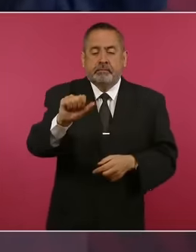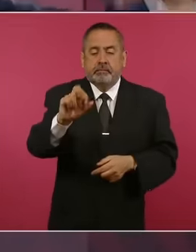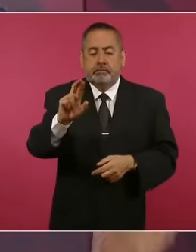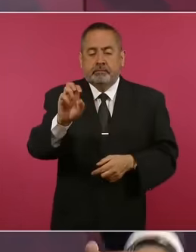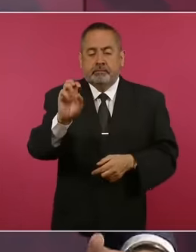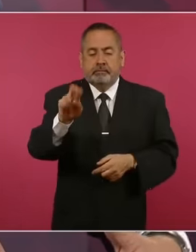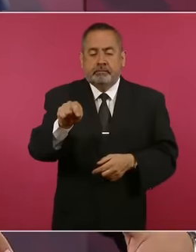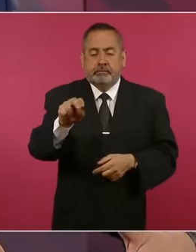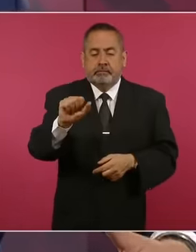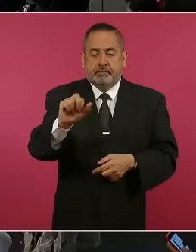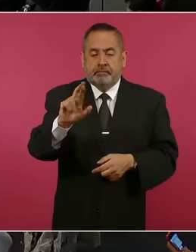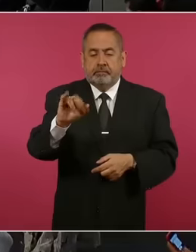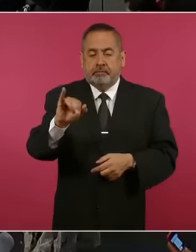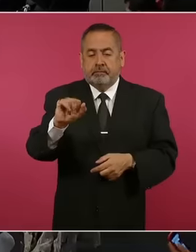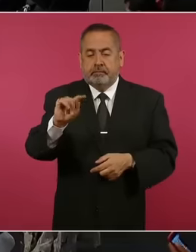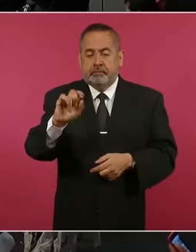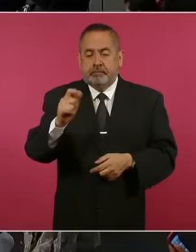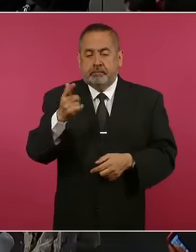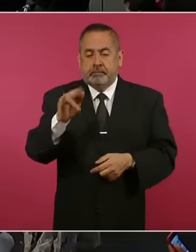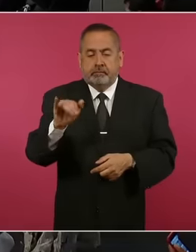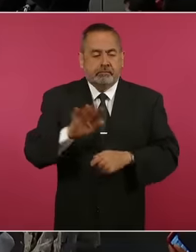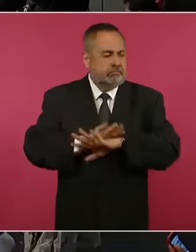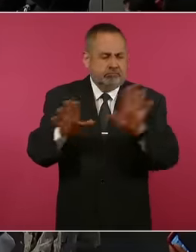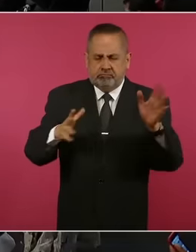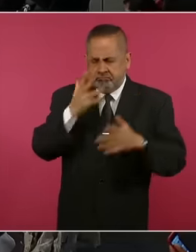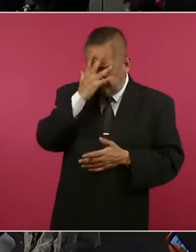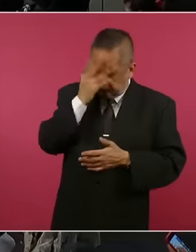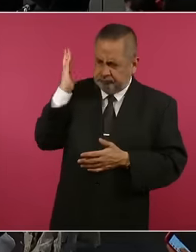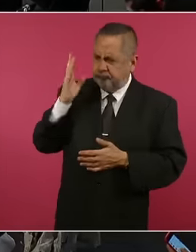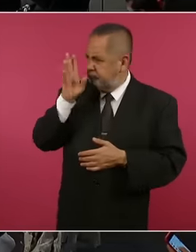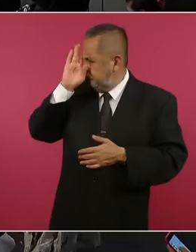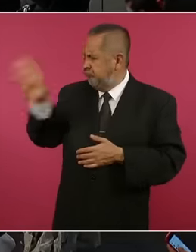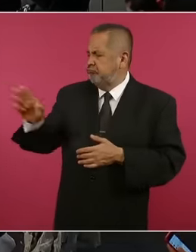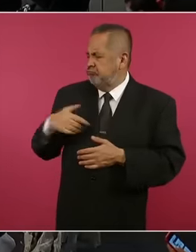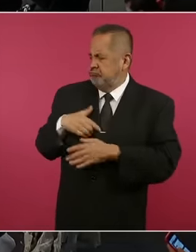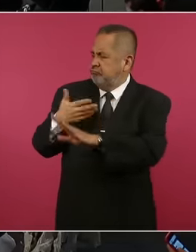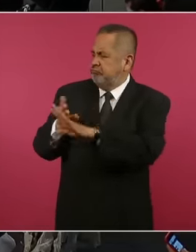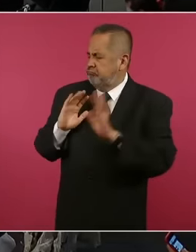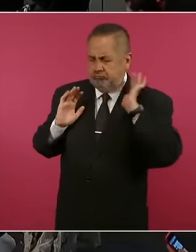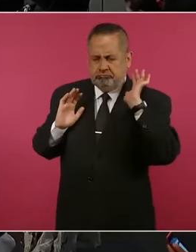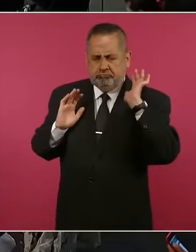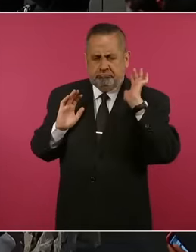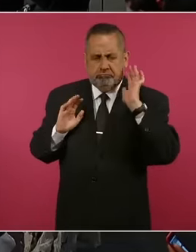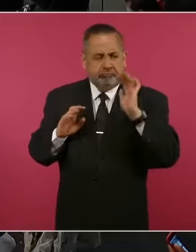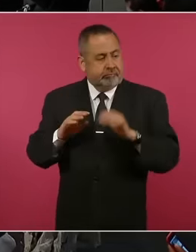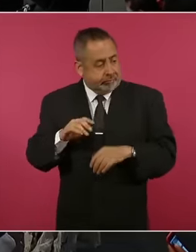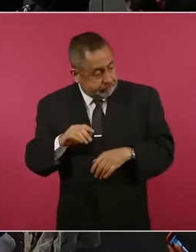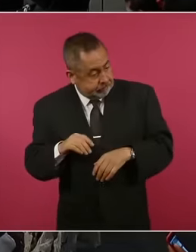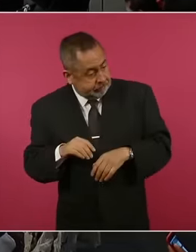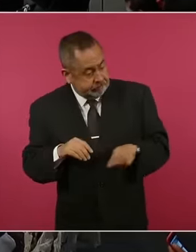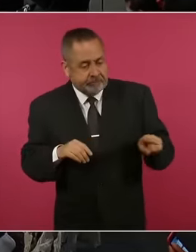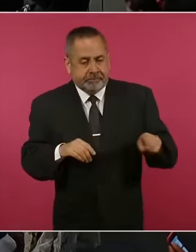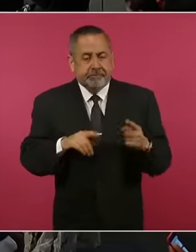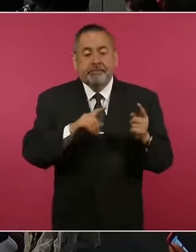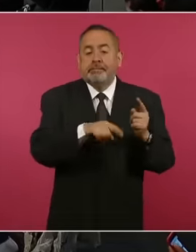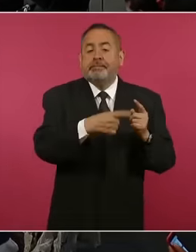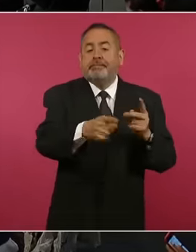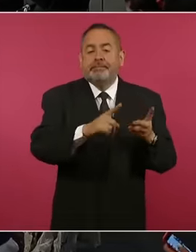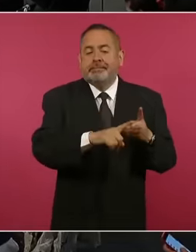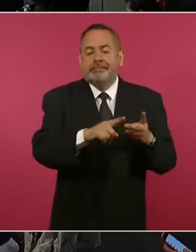ya aparece de nuevo como alumna